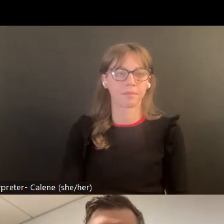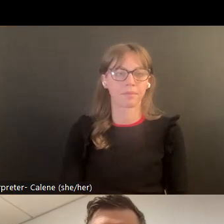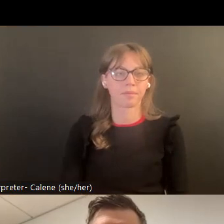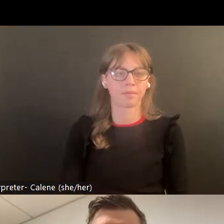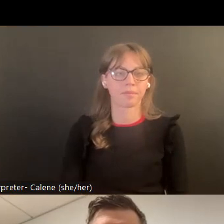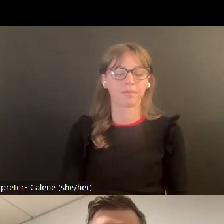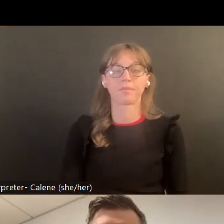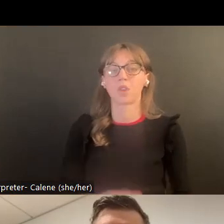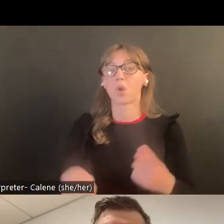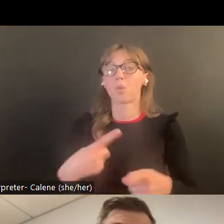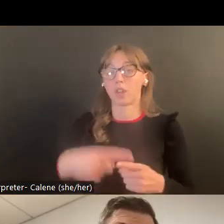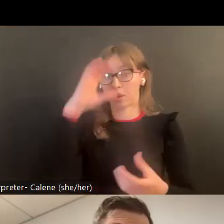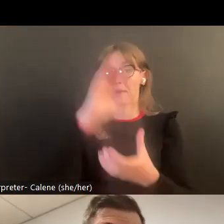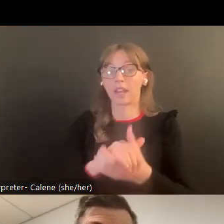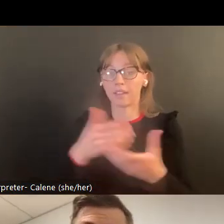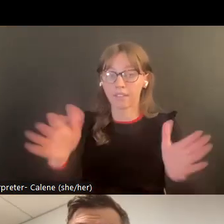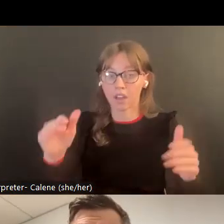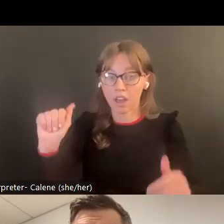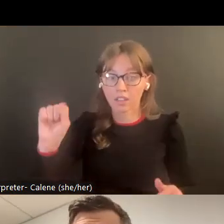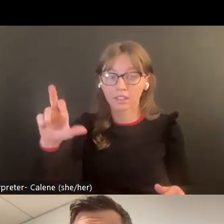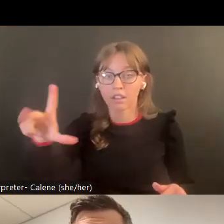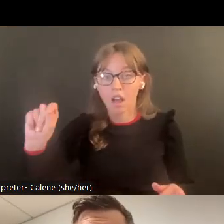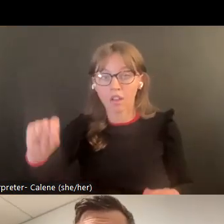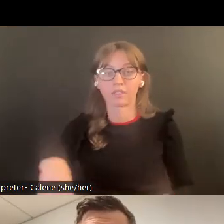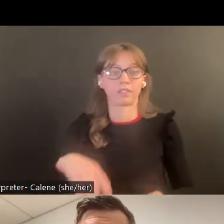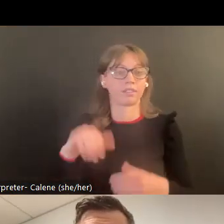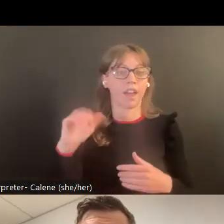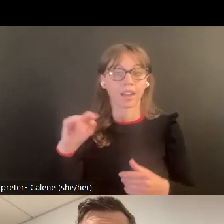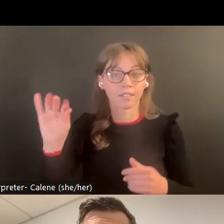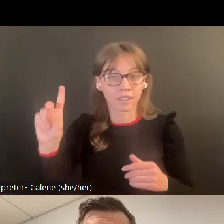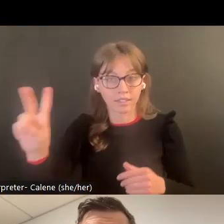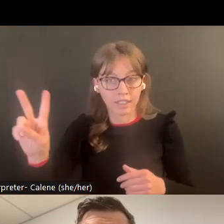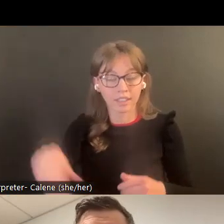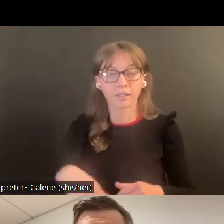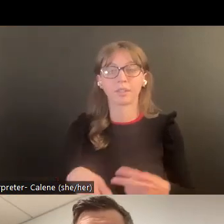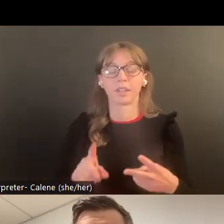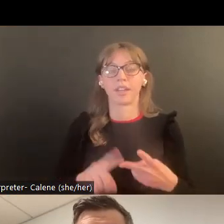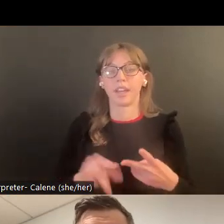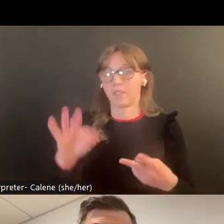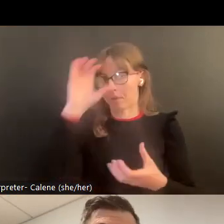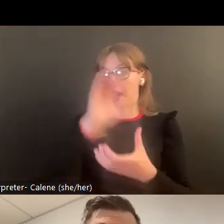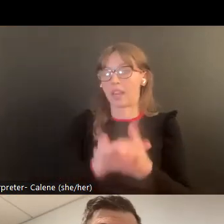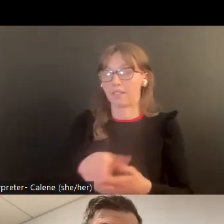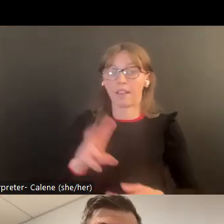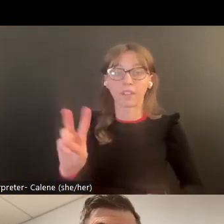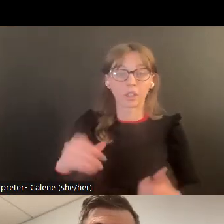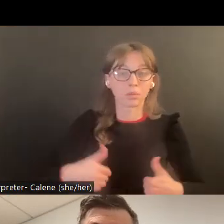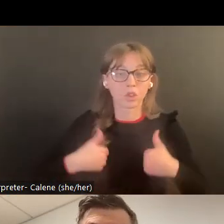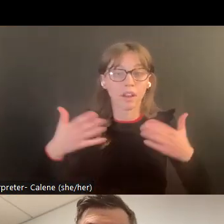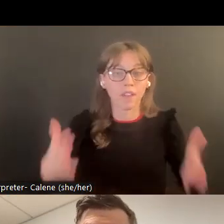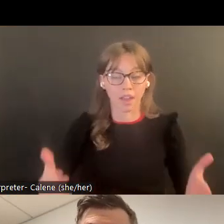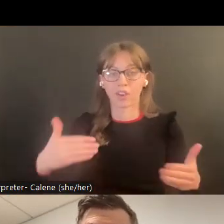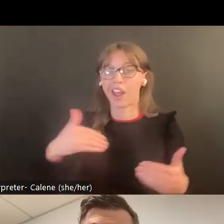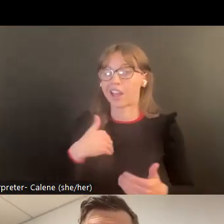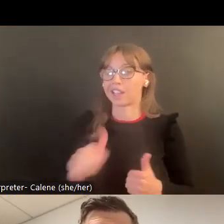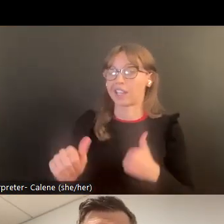Lab. Cuando piensan que ha habido un asalto o otro acto de violencia doméstica, cuando piensan que